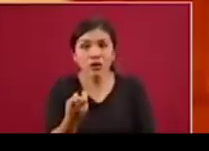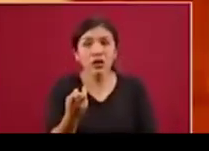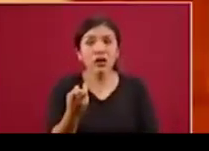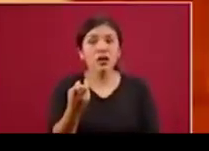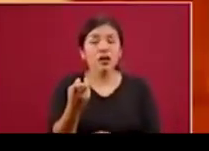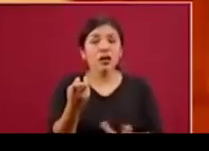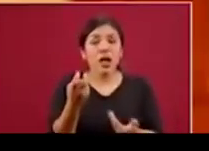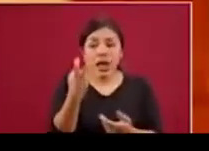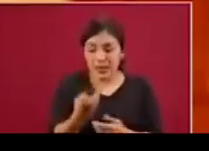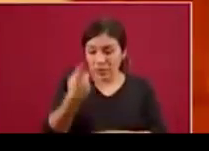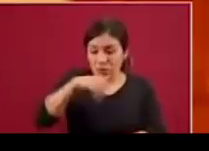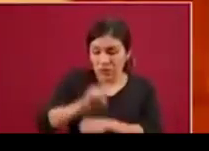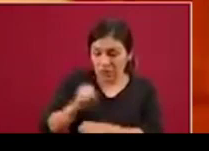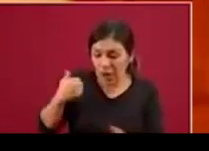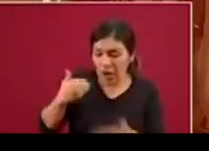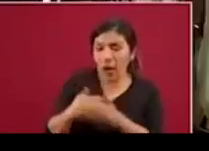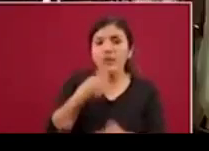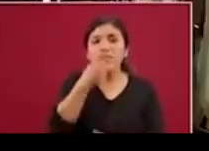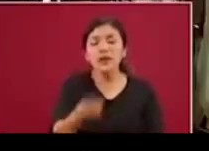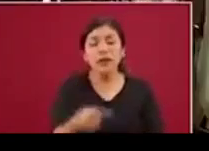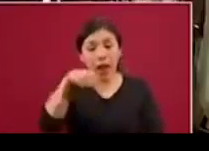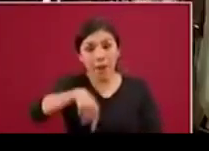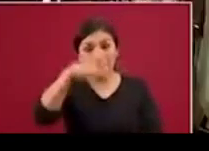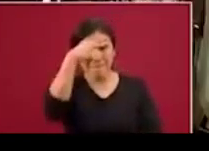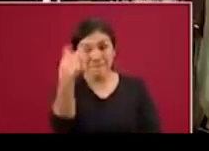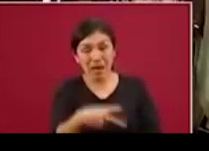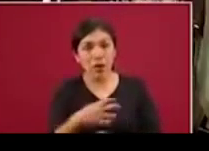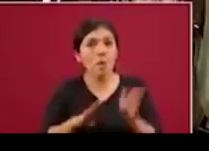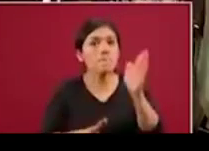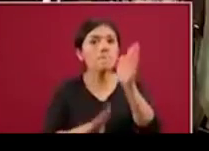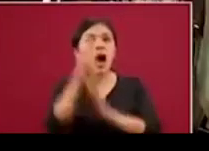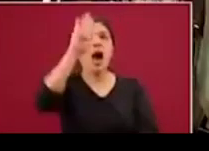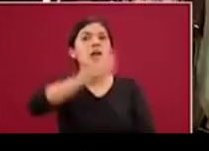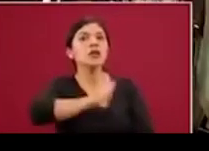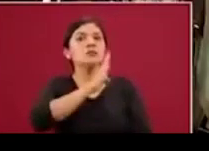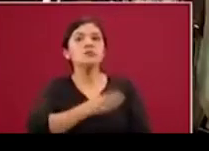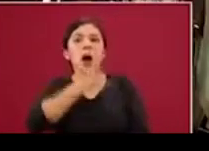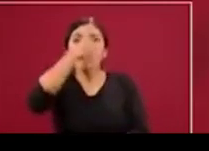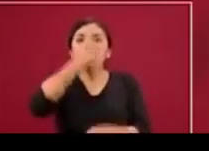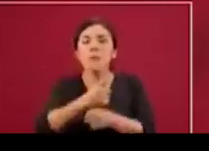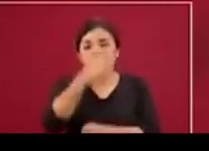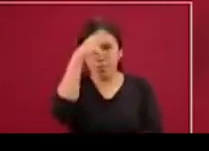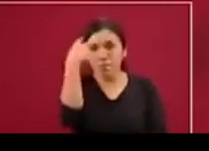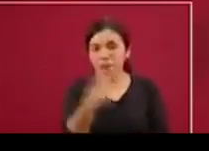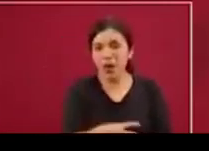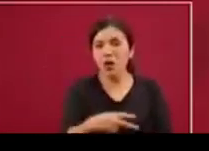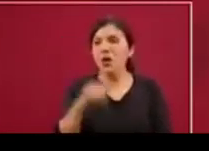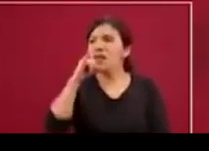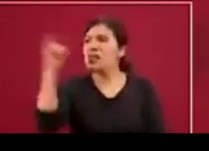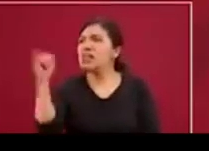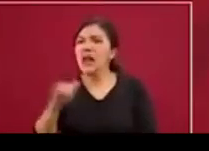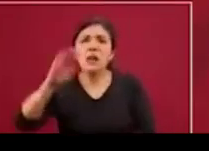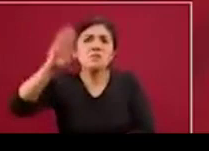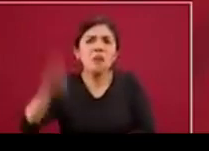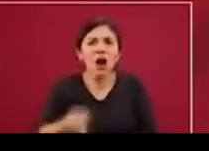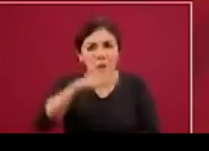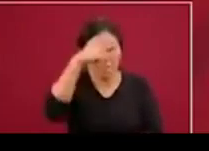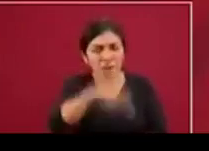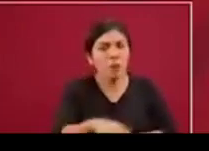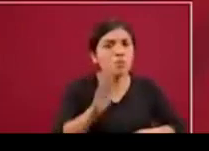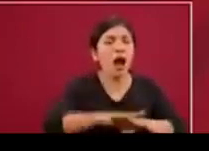semana destacaban que México rebasó a España, que México rebasó a Italia, que México no baja la letalidad.